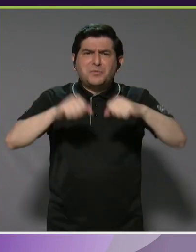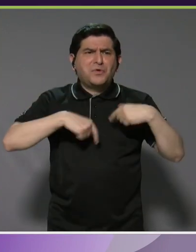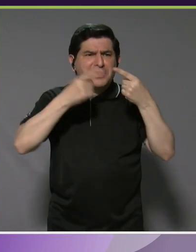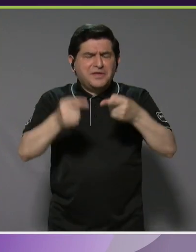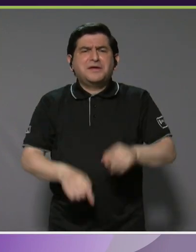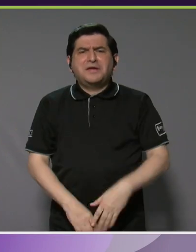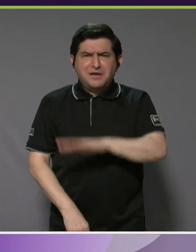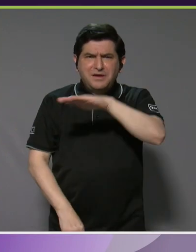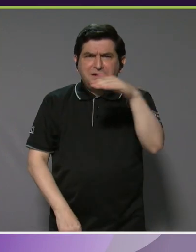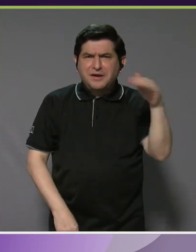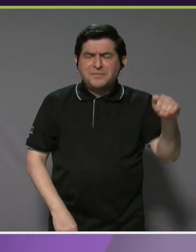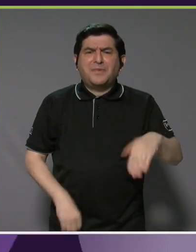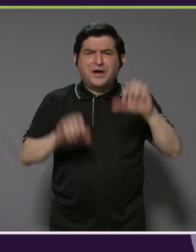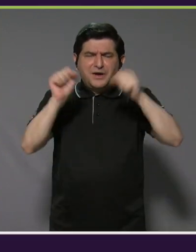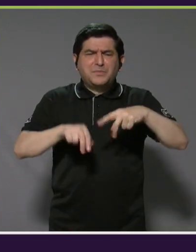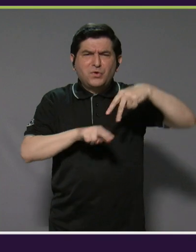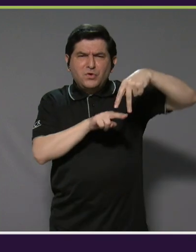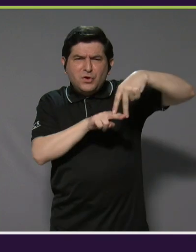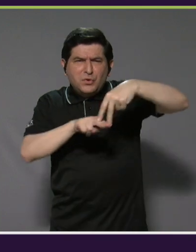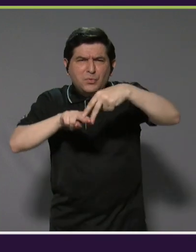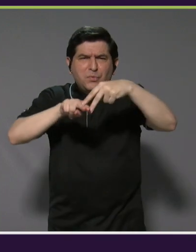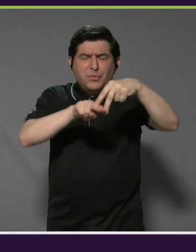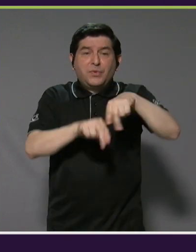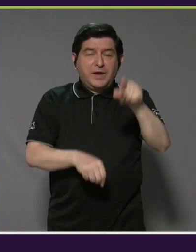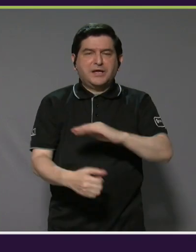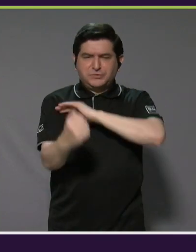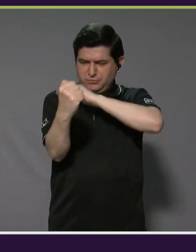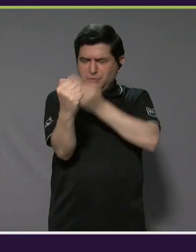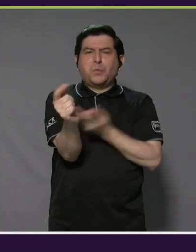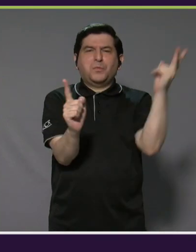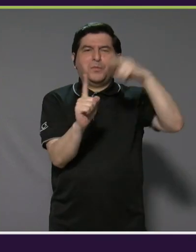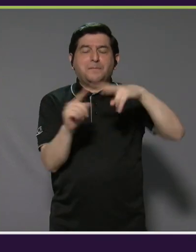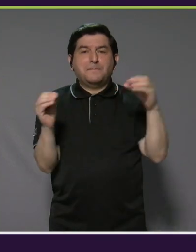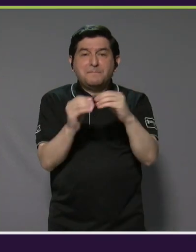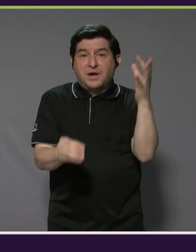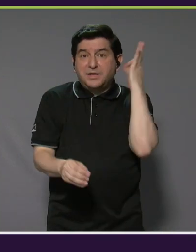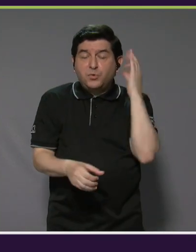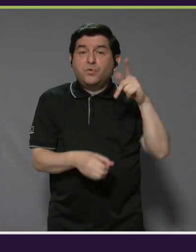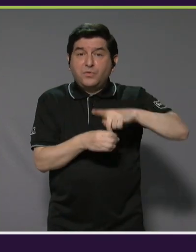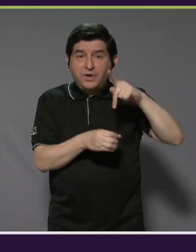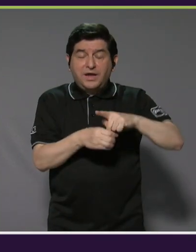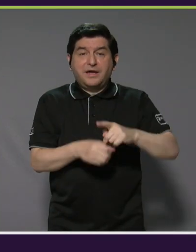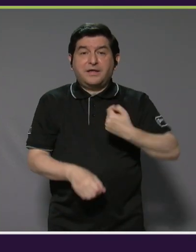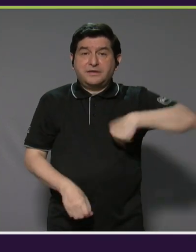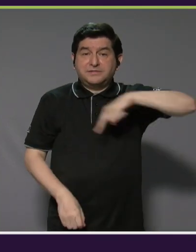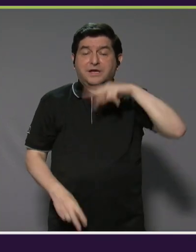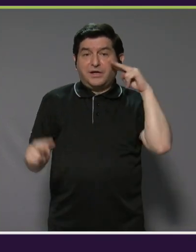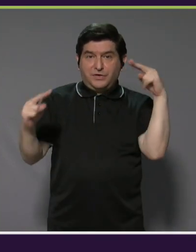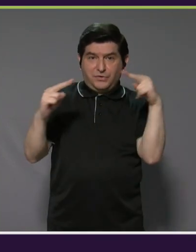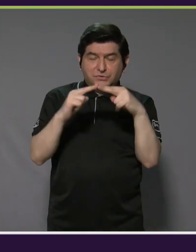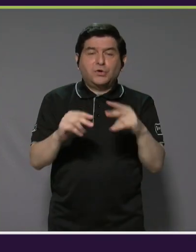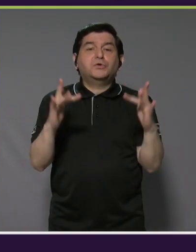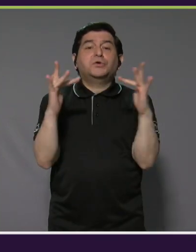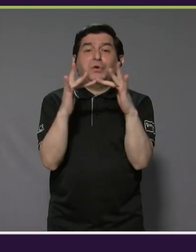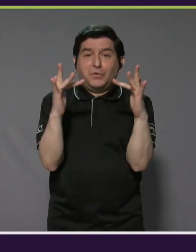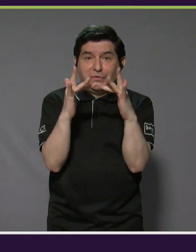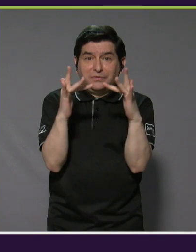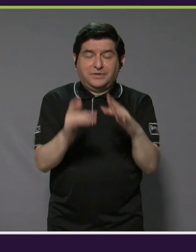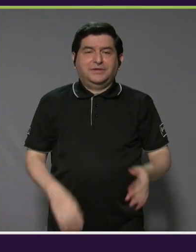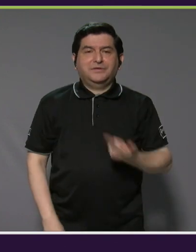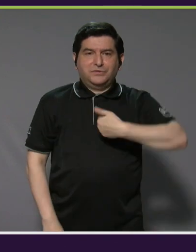al agua, que pueden tomar las olas. Esto es empoderador. Pienso que más mujeres se involucrarían si nos conocieran, si nos contactaran.